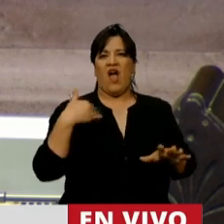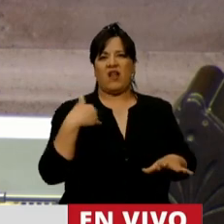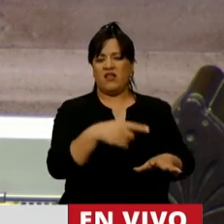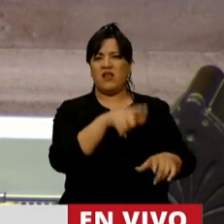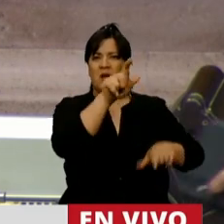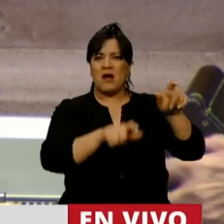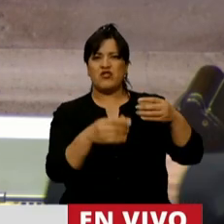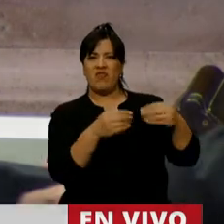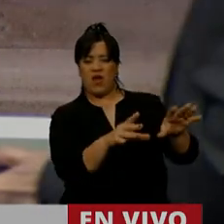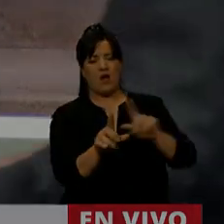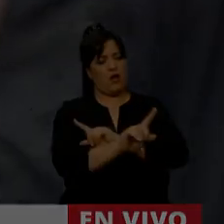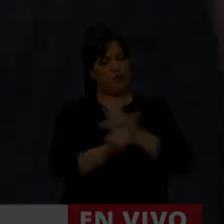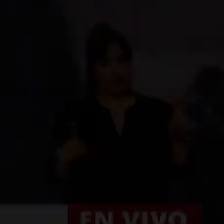gracias. Gracias, diputado.